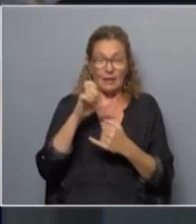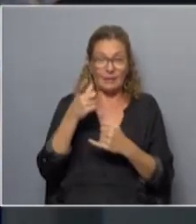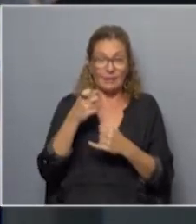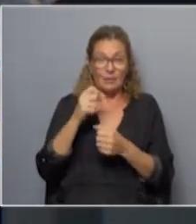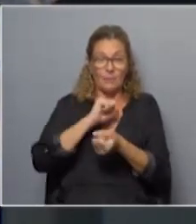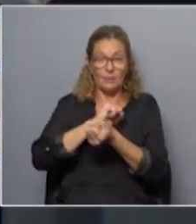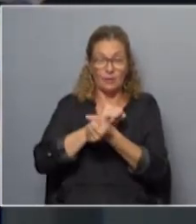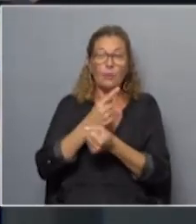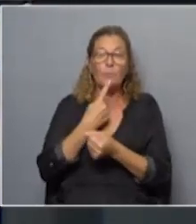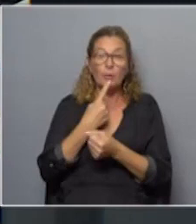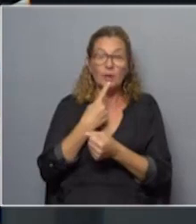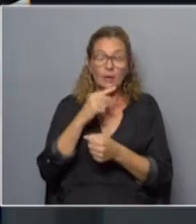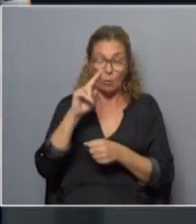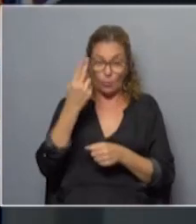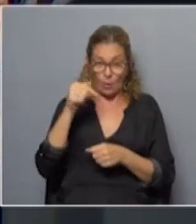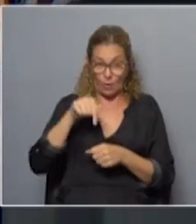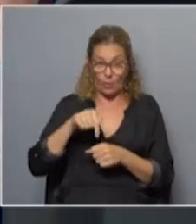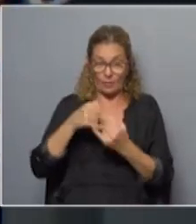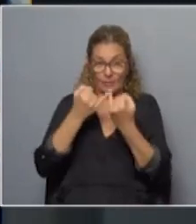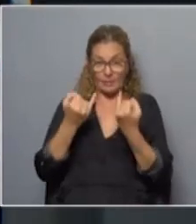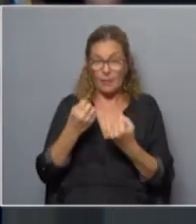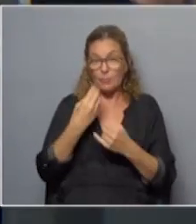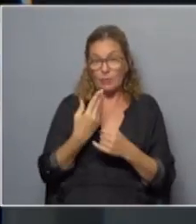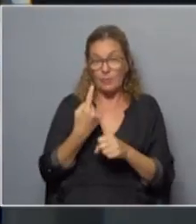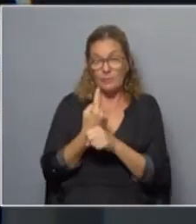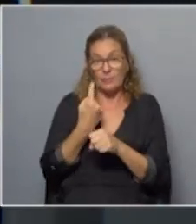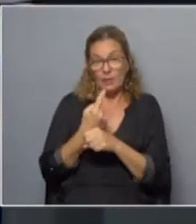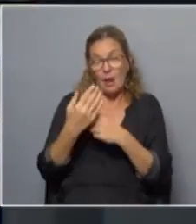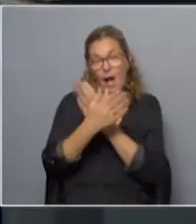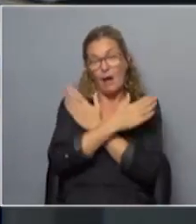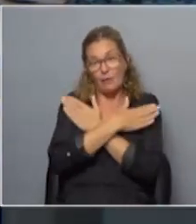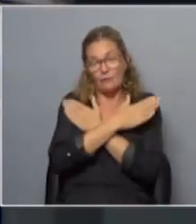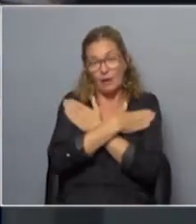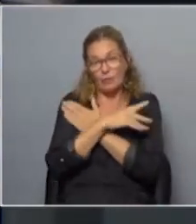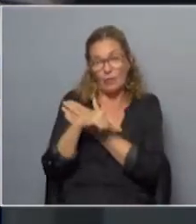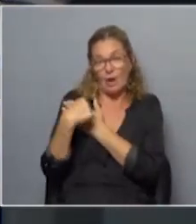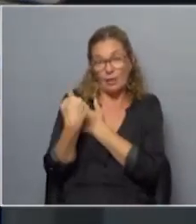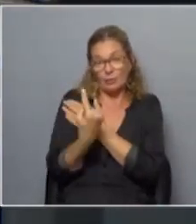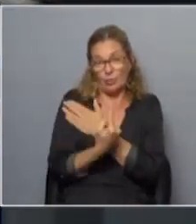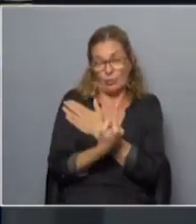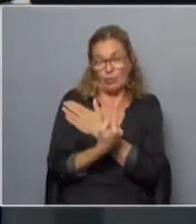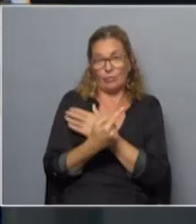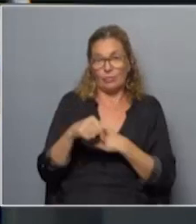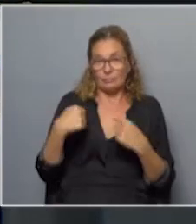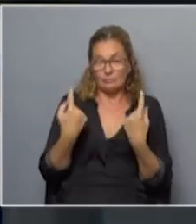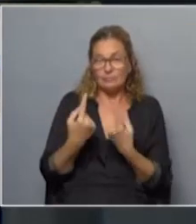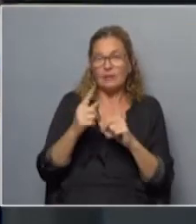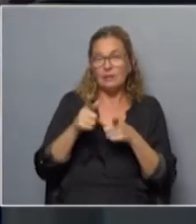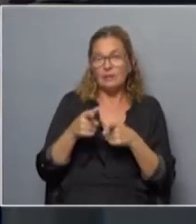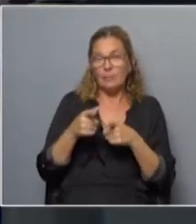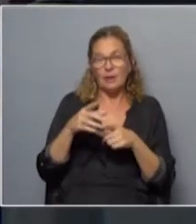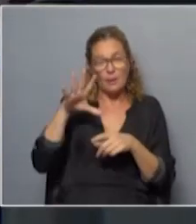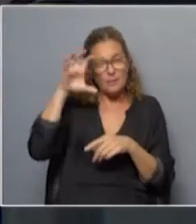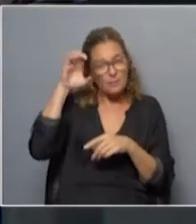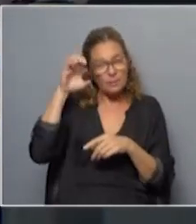y expresos políticos del Uruguay ¿por qué? bueno primero que nada un enorme abrazo a todas y todos ellos y también a su